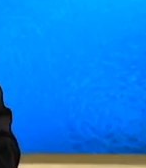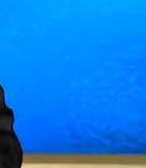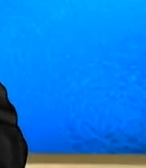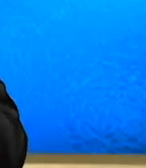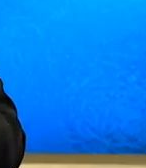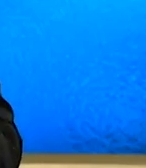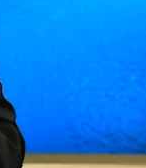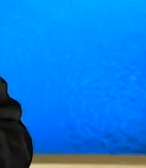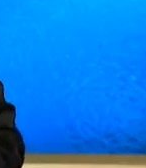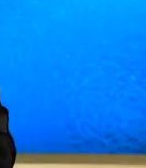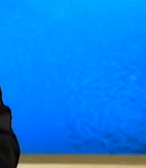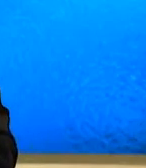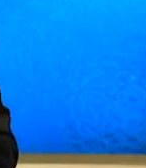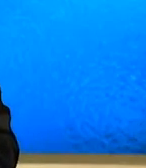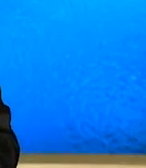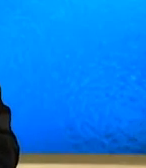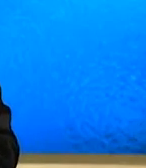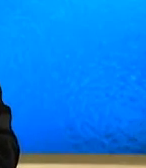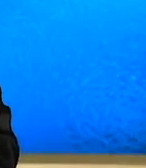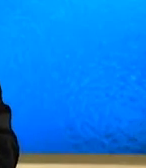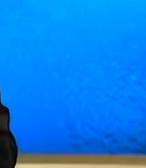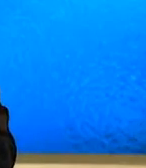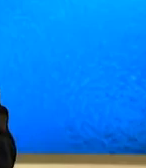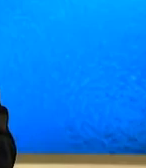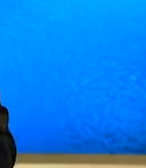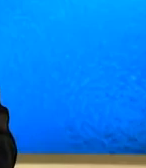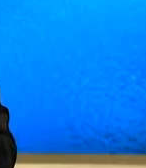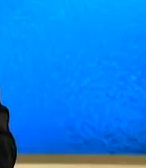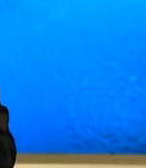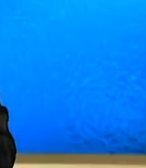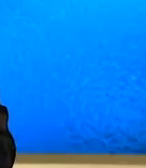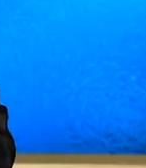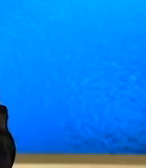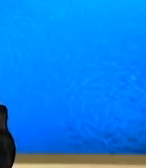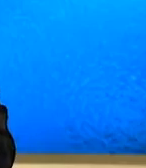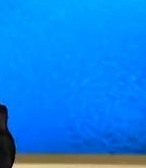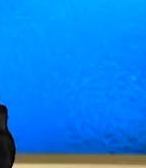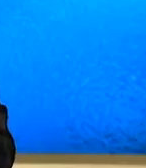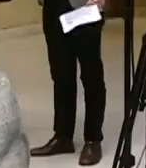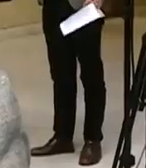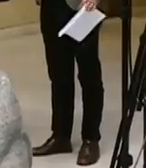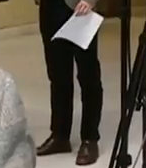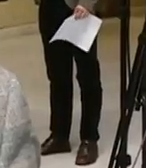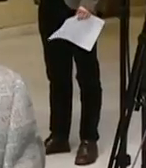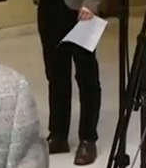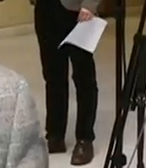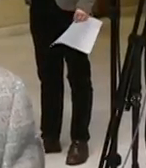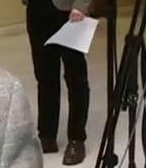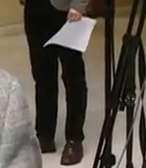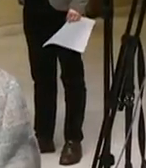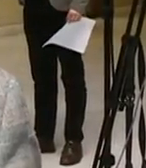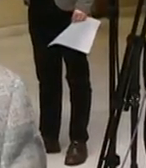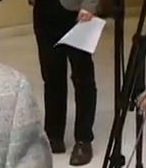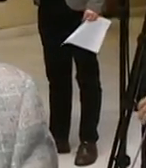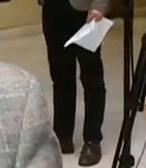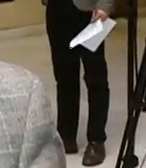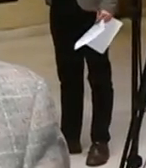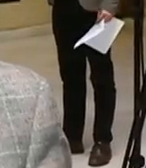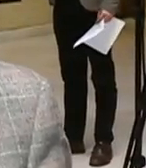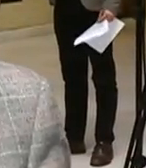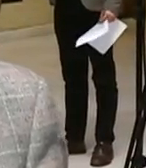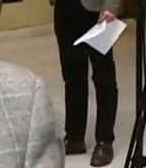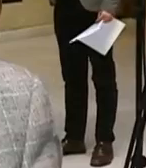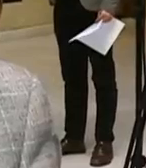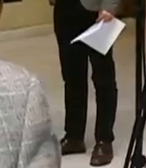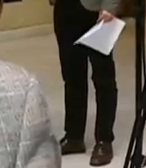desaparecidos ejecutados políticos y víctimas de prisión política y tortura se logra en primer